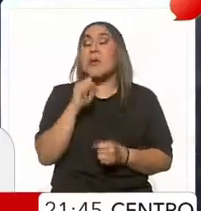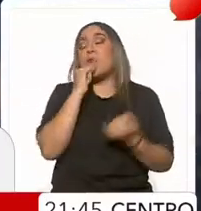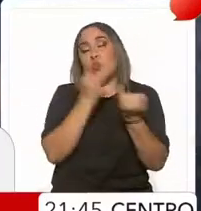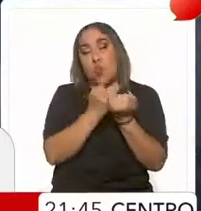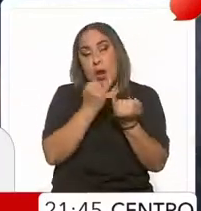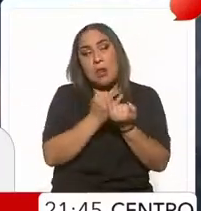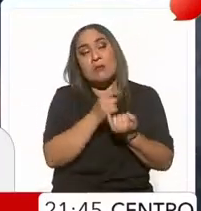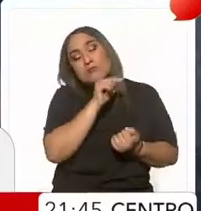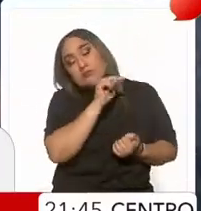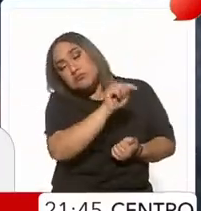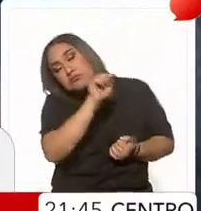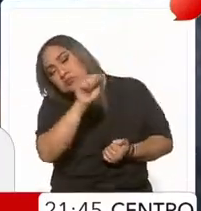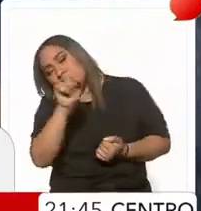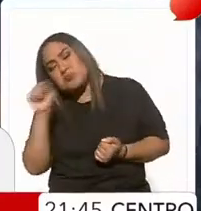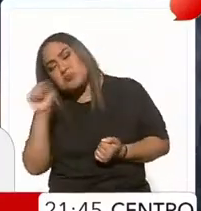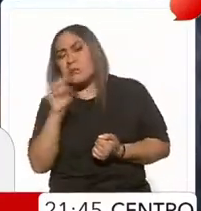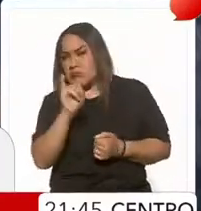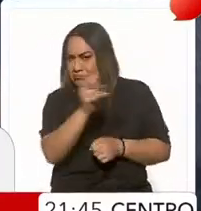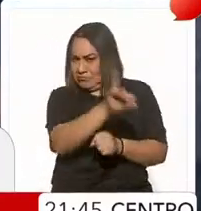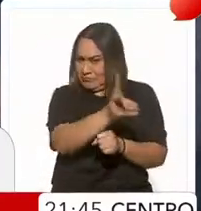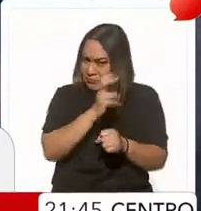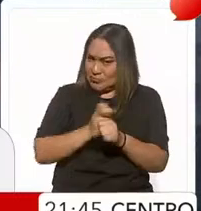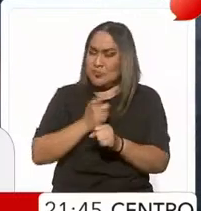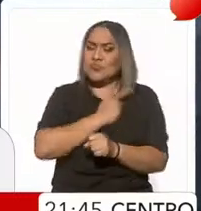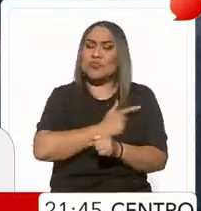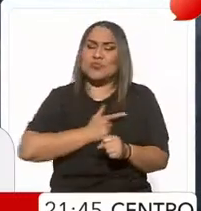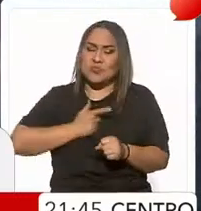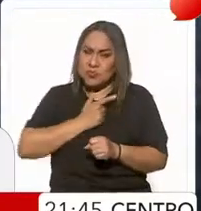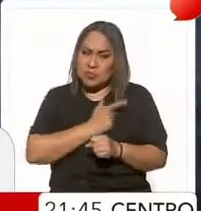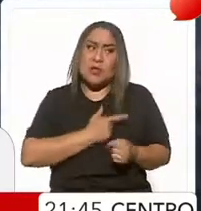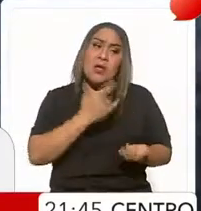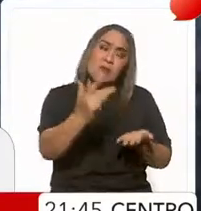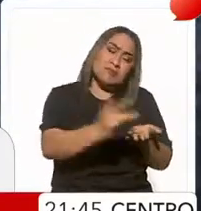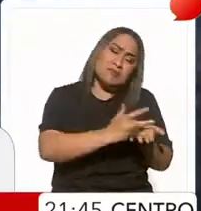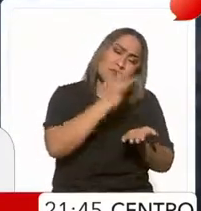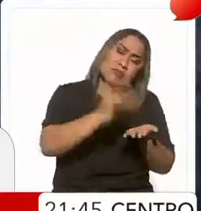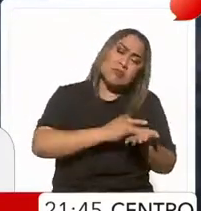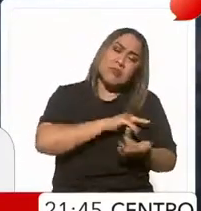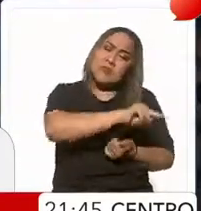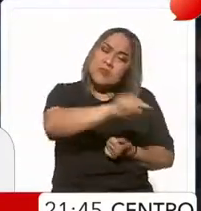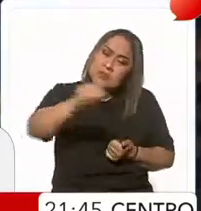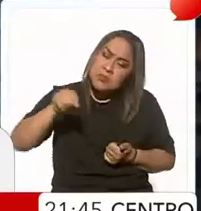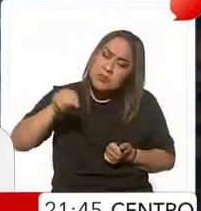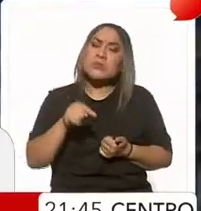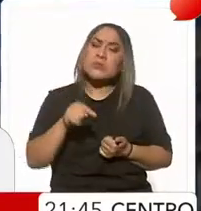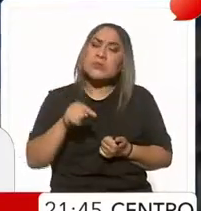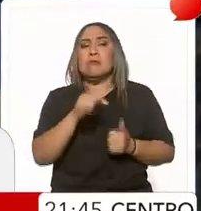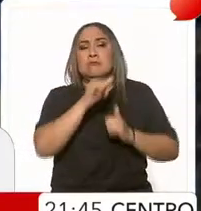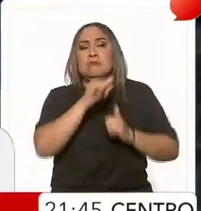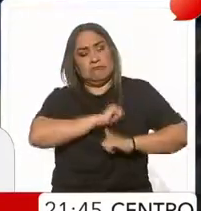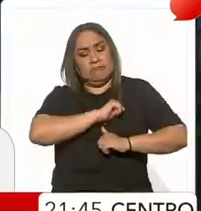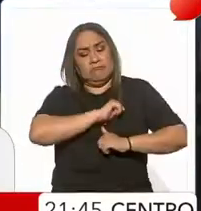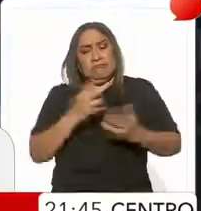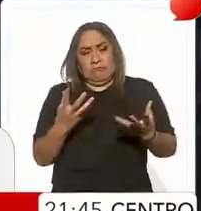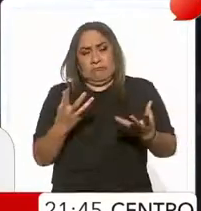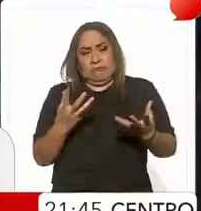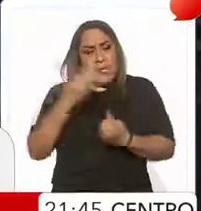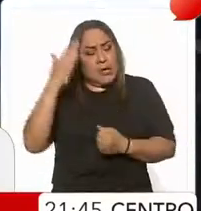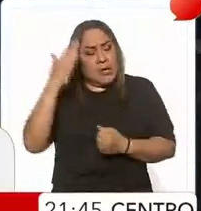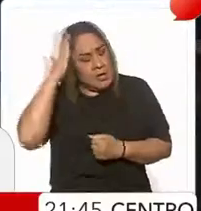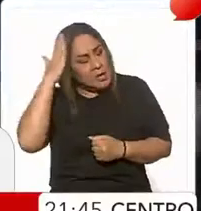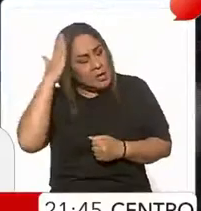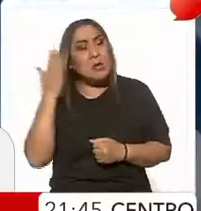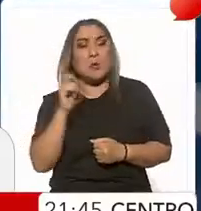ustedes invitados. Con su apoyo, con su liderazgo, con